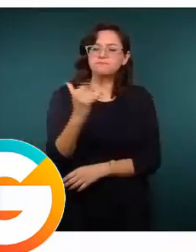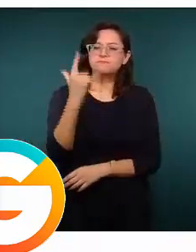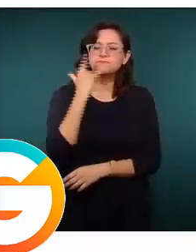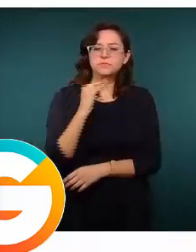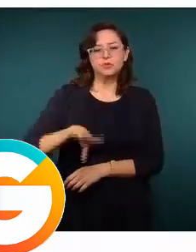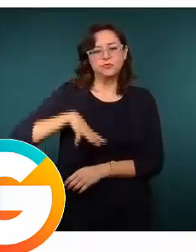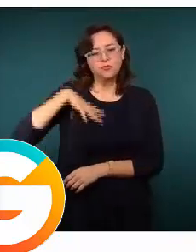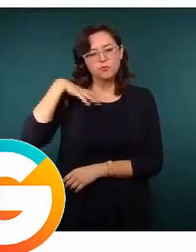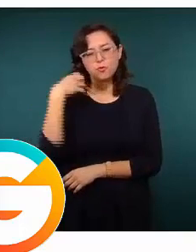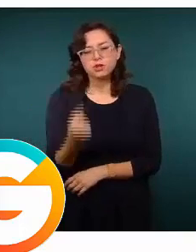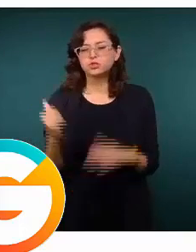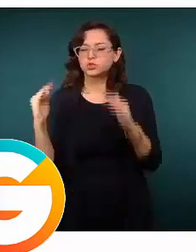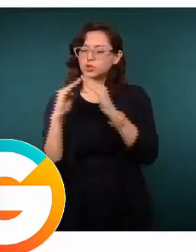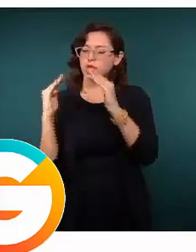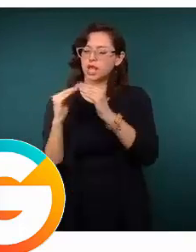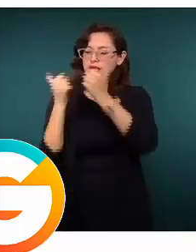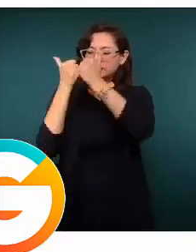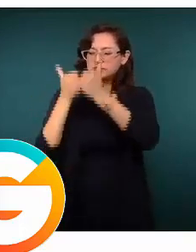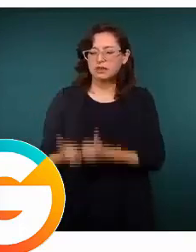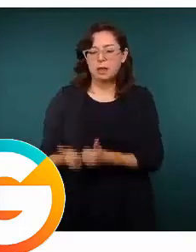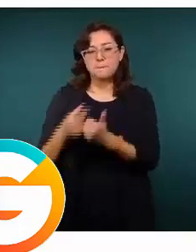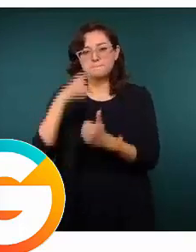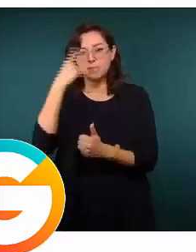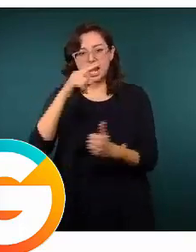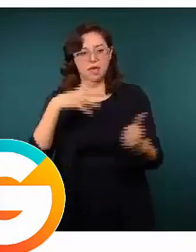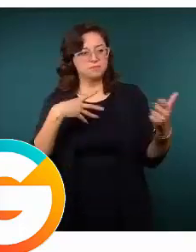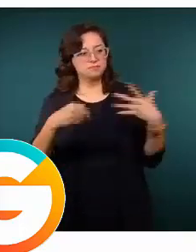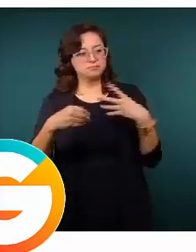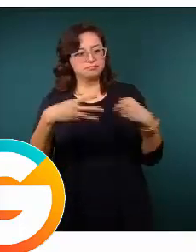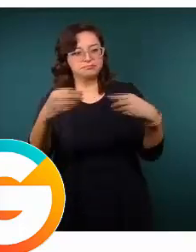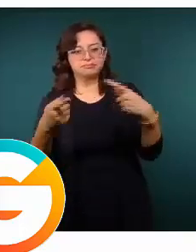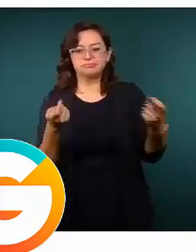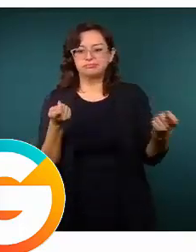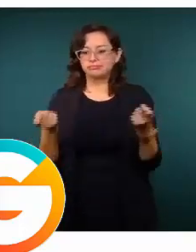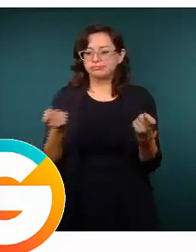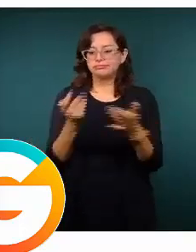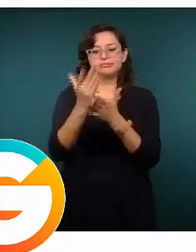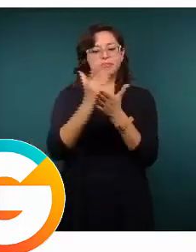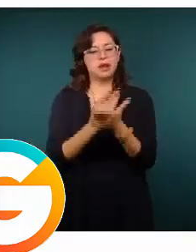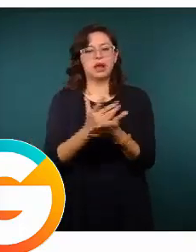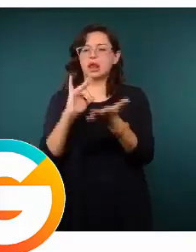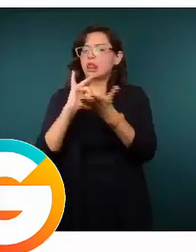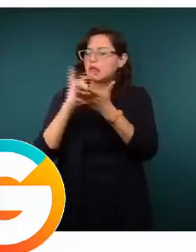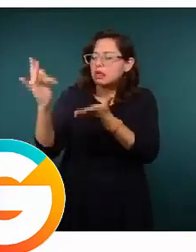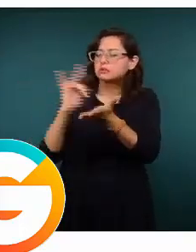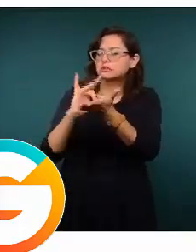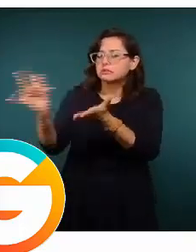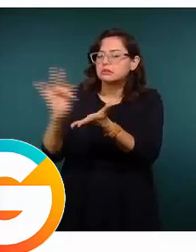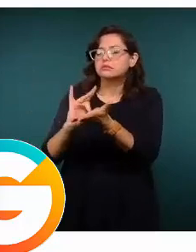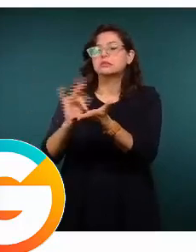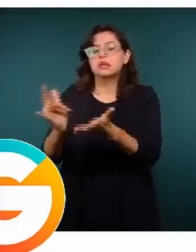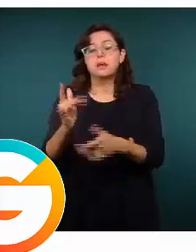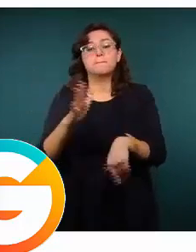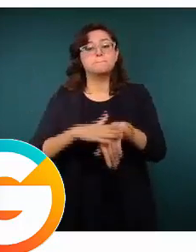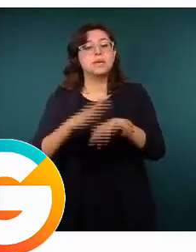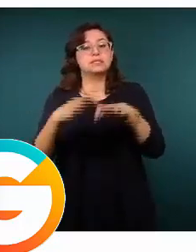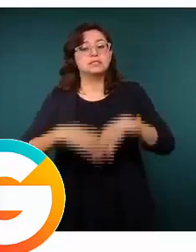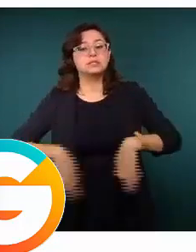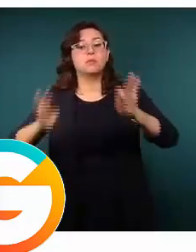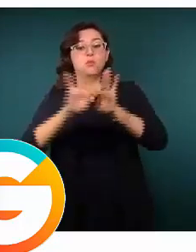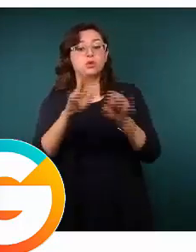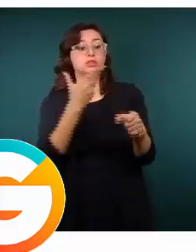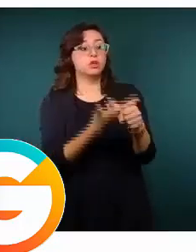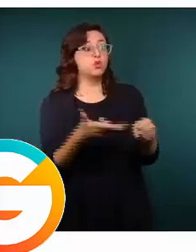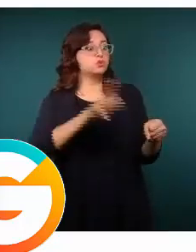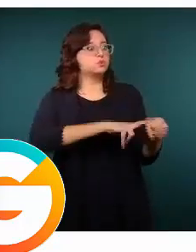ese esfuerzo por permanecer en casa lo más posible y ayudarnos a que esta pandemia se pudiera contener. Lo más importante era poder tener la capacidad de